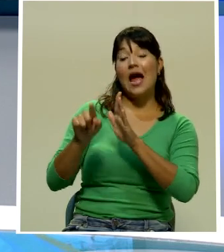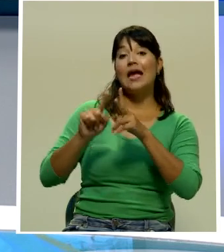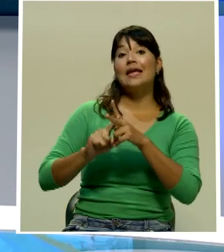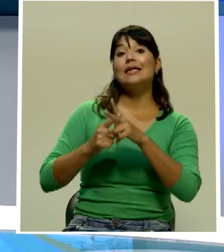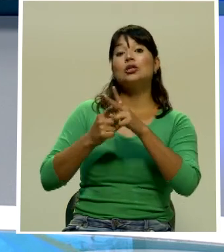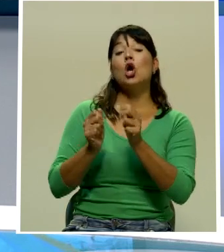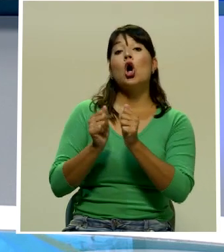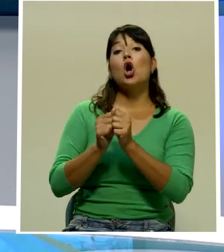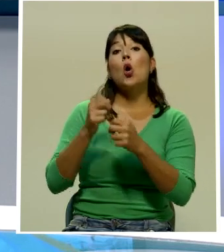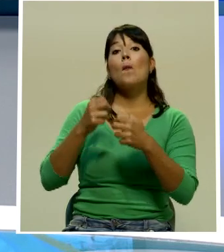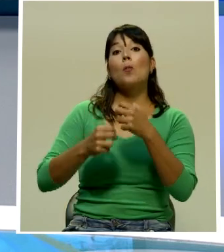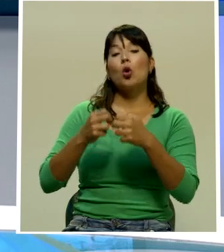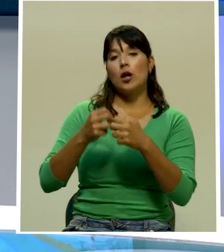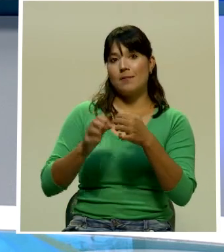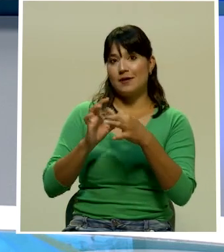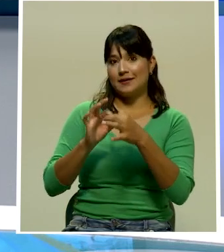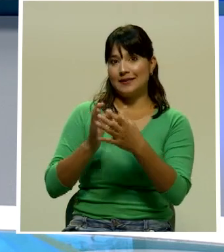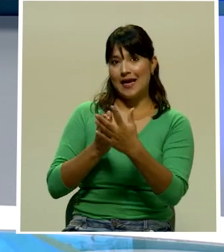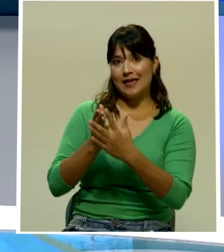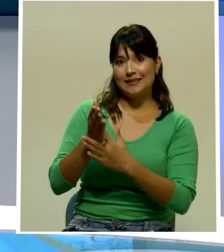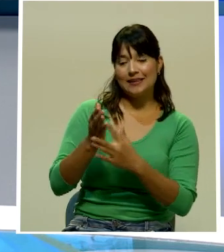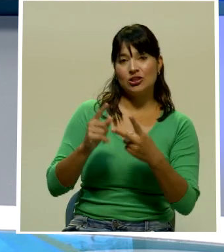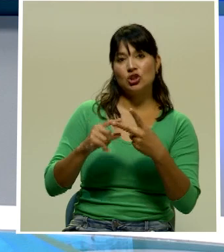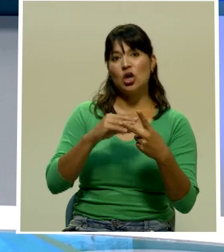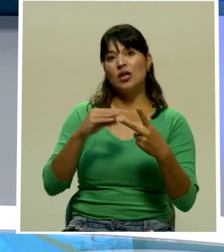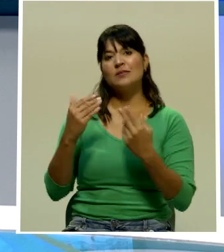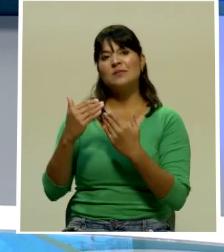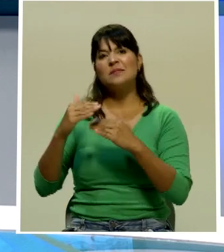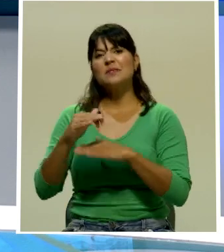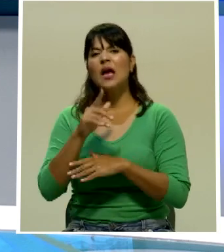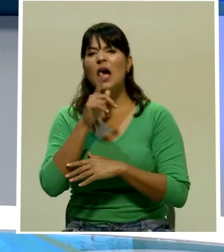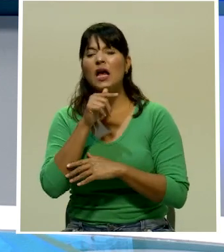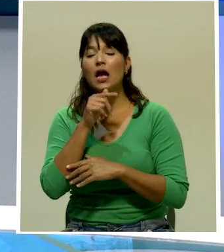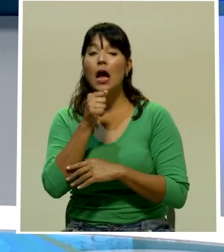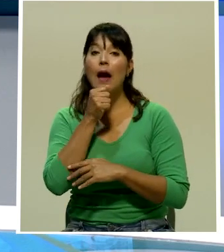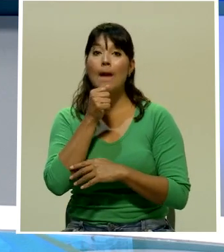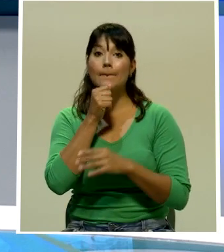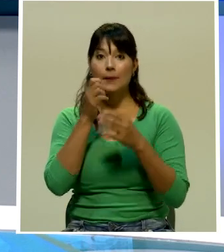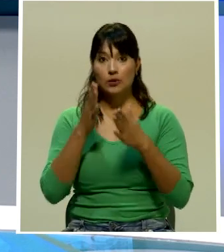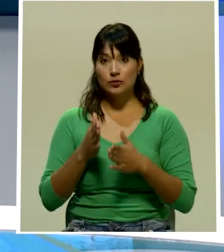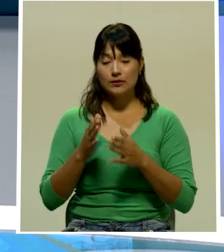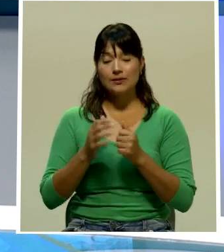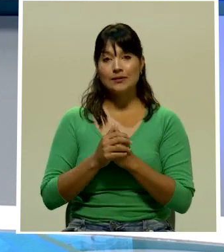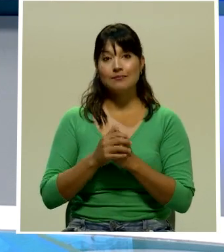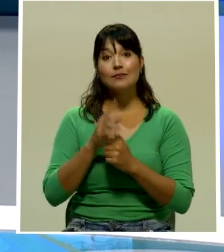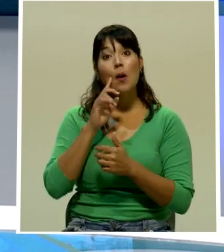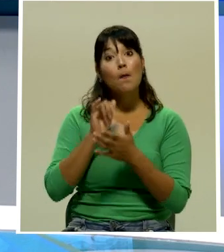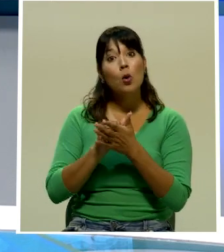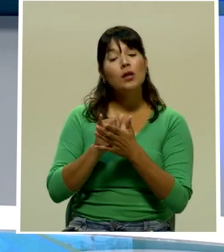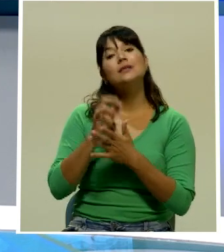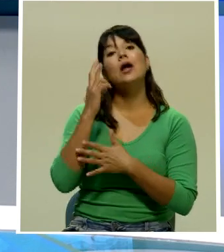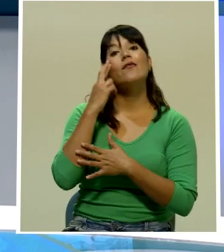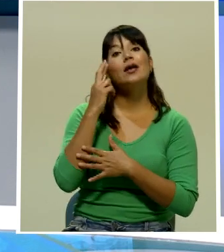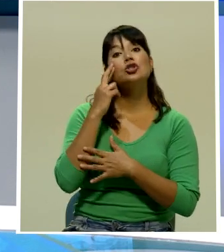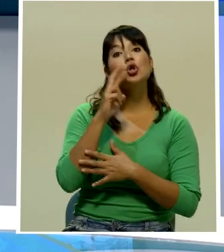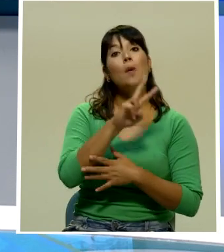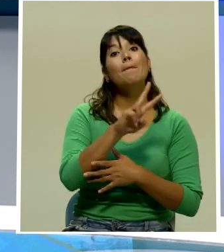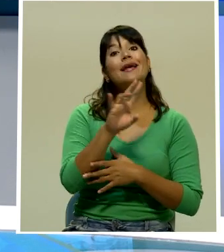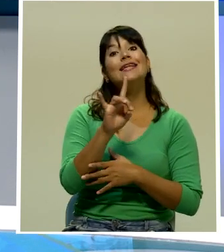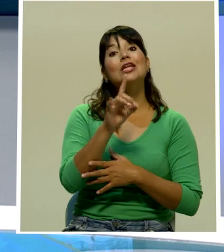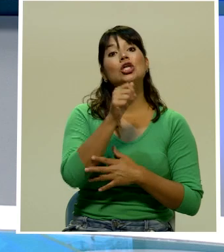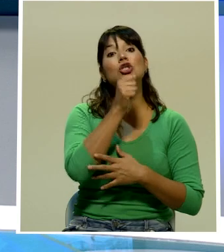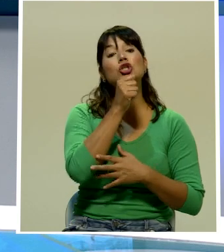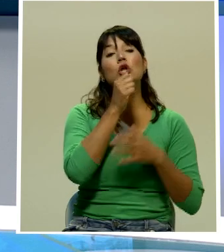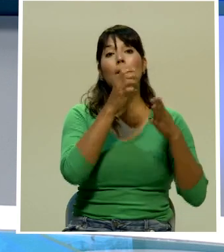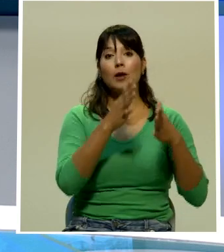problemas de acceso y limitaciones al trabajo de la prensa. Por esta razón, grupo de 28 periodistas